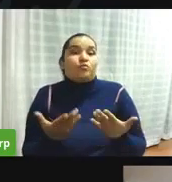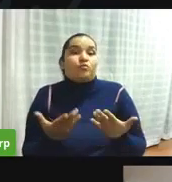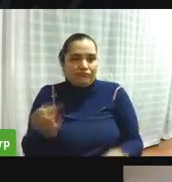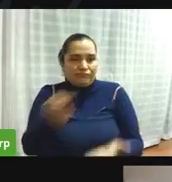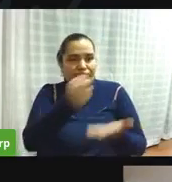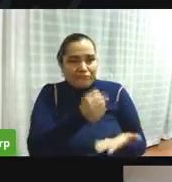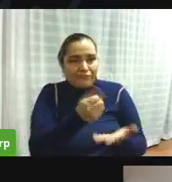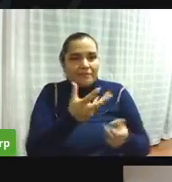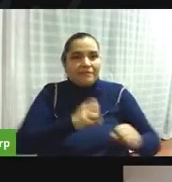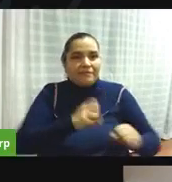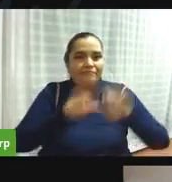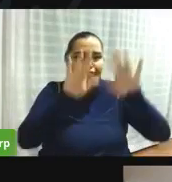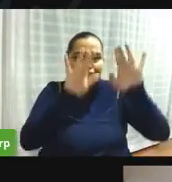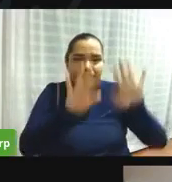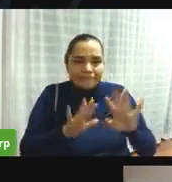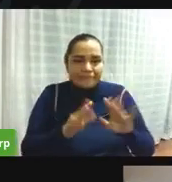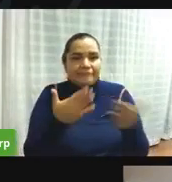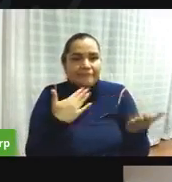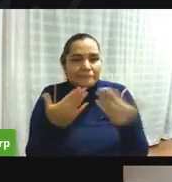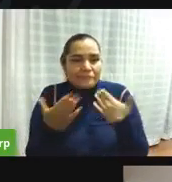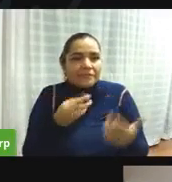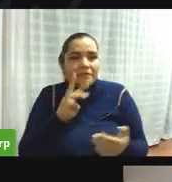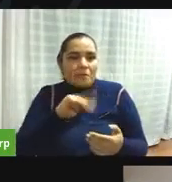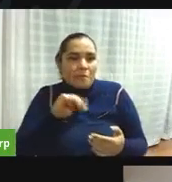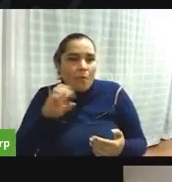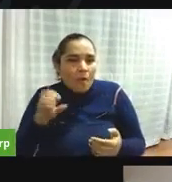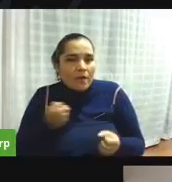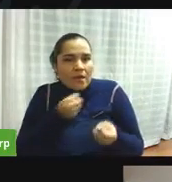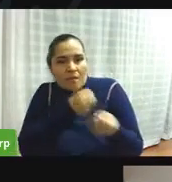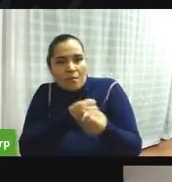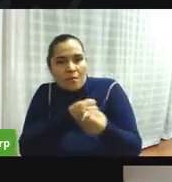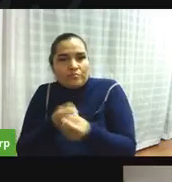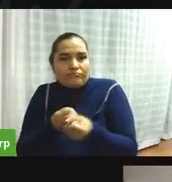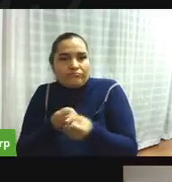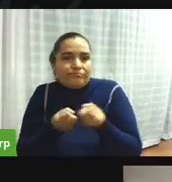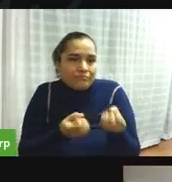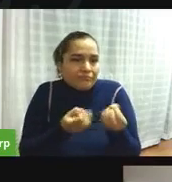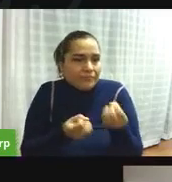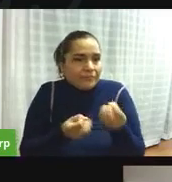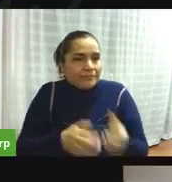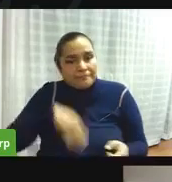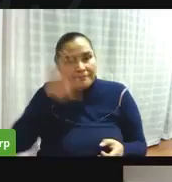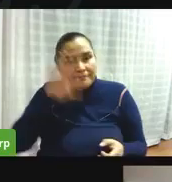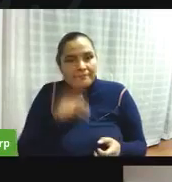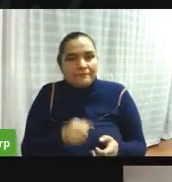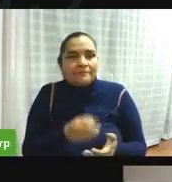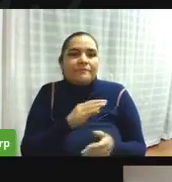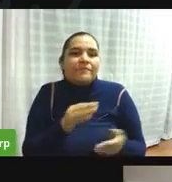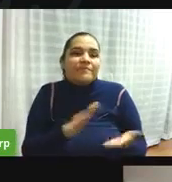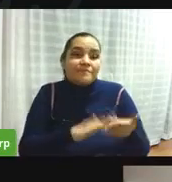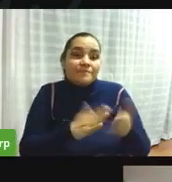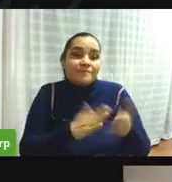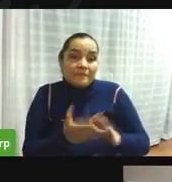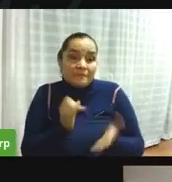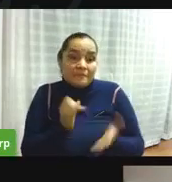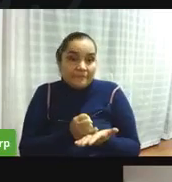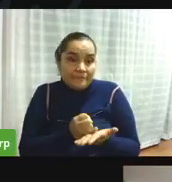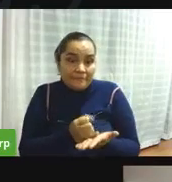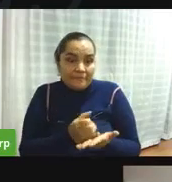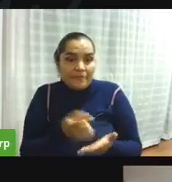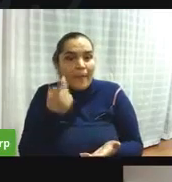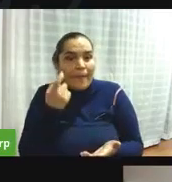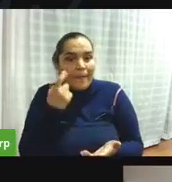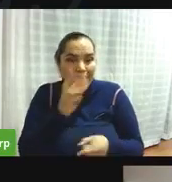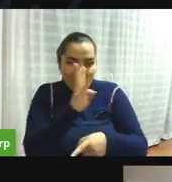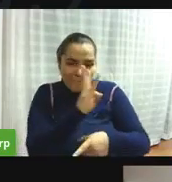transparente con la MOE colaboración participación entonces los invitamos a que hagamos uso de la herramienta de pilas con el voto por